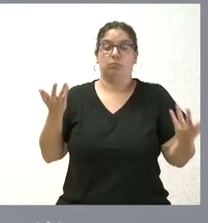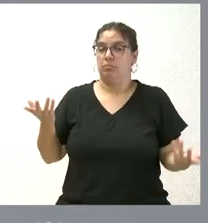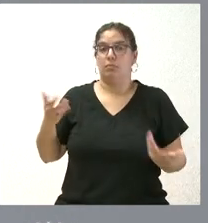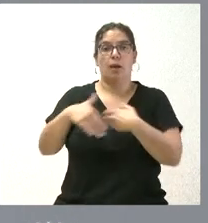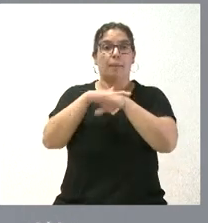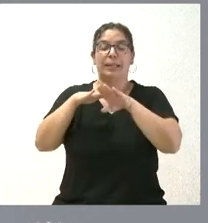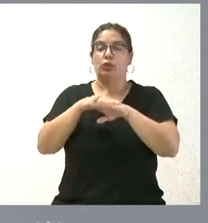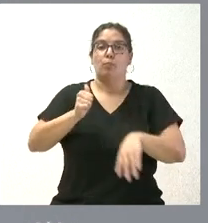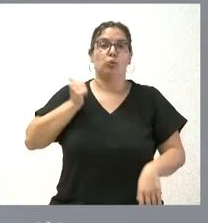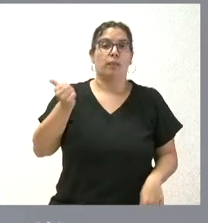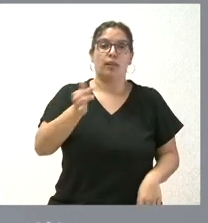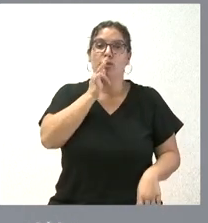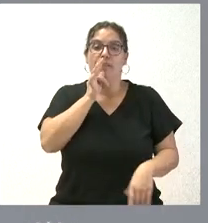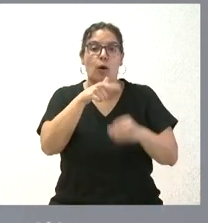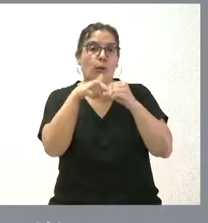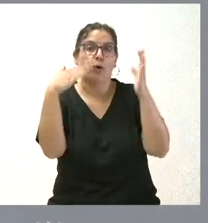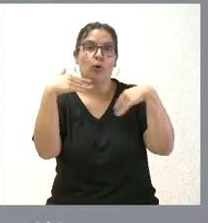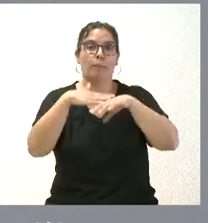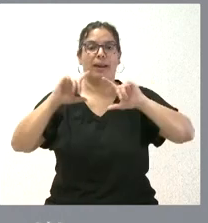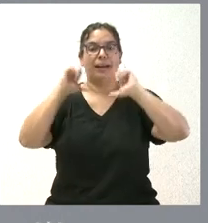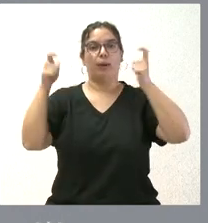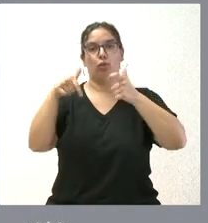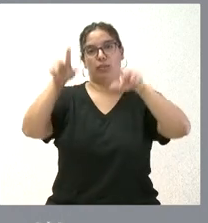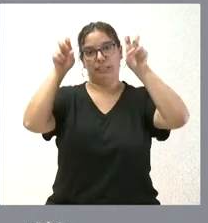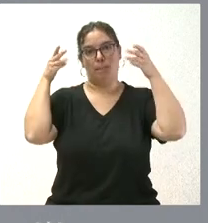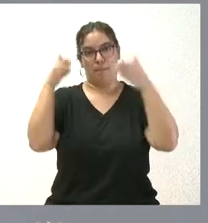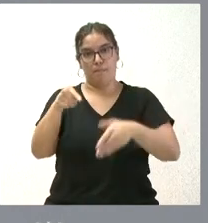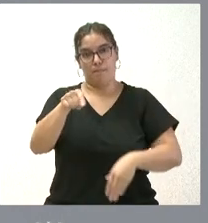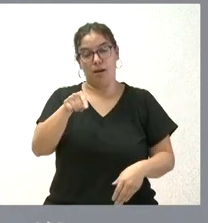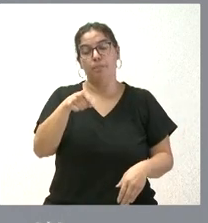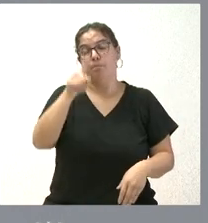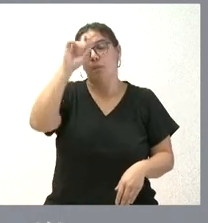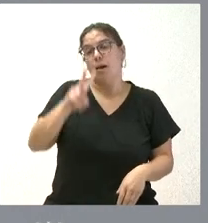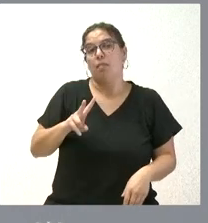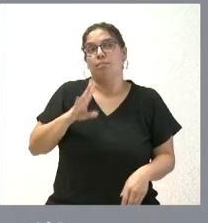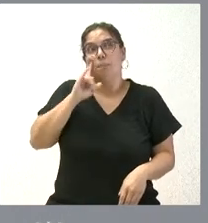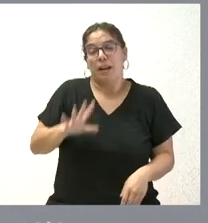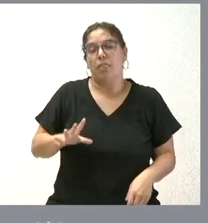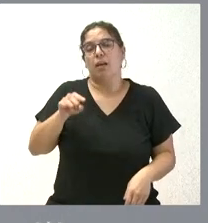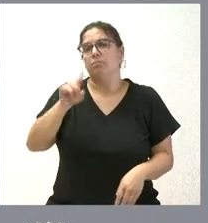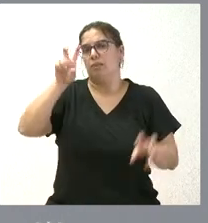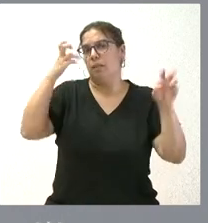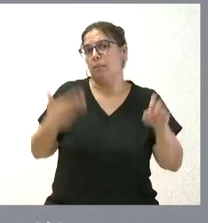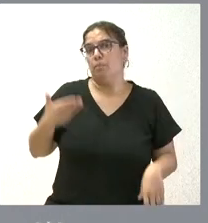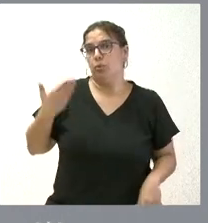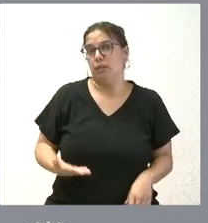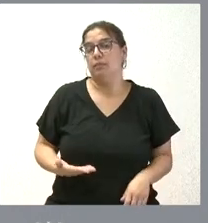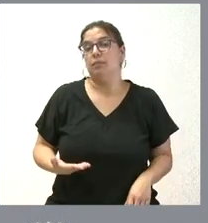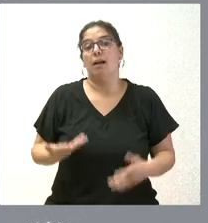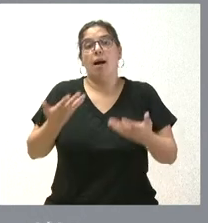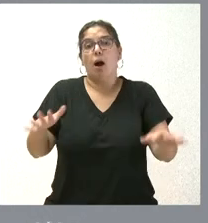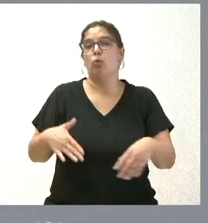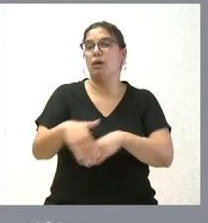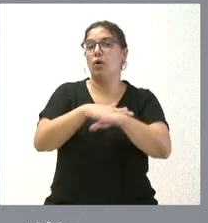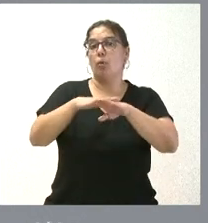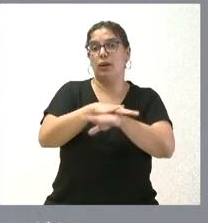no ha tenido ocasión de encontrar un hueco en su agenda para abordar esta cuestión. Me parece que es una cuestión muy importante y, aunque el Gobierno esté